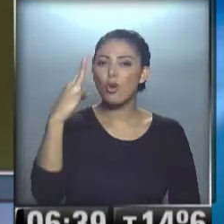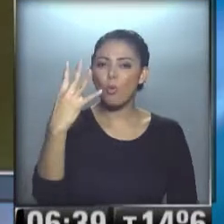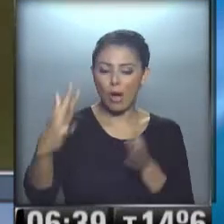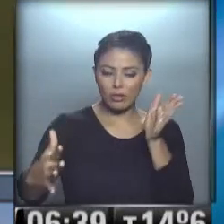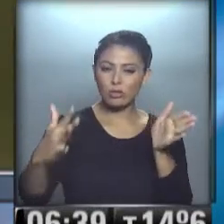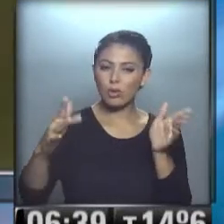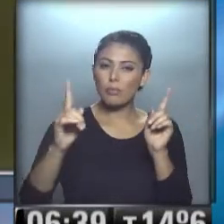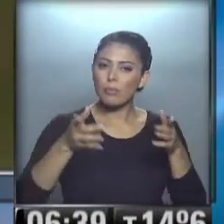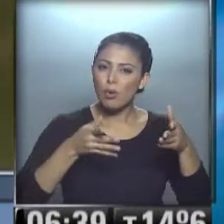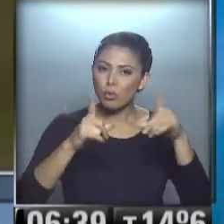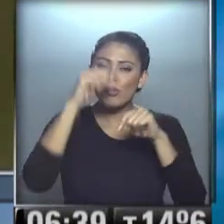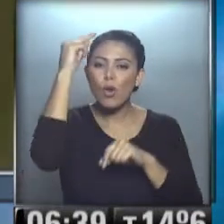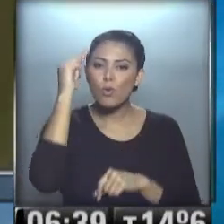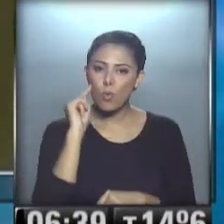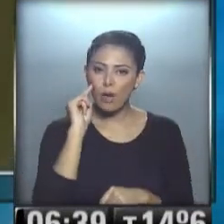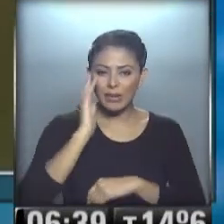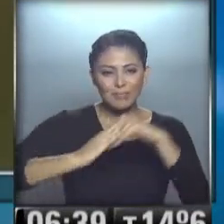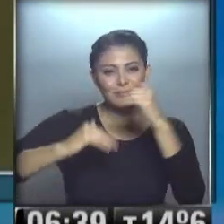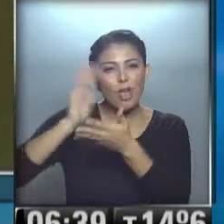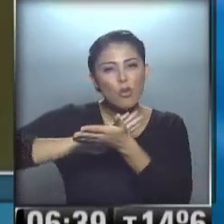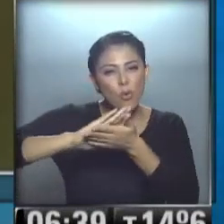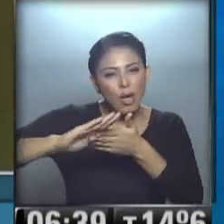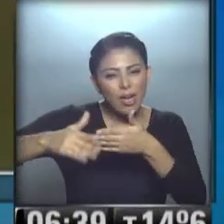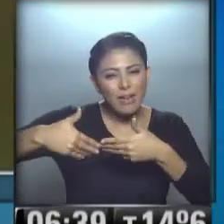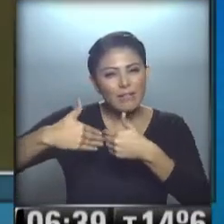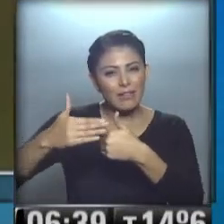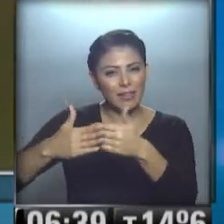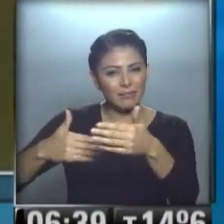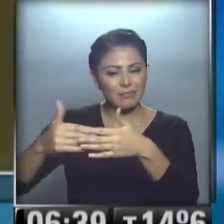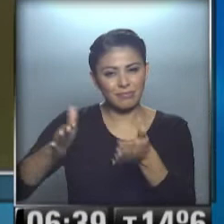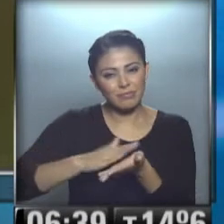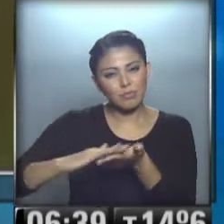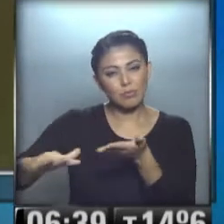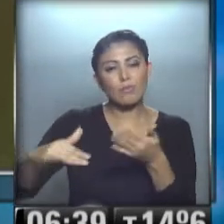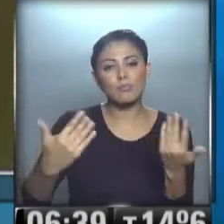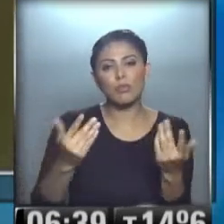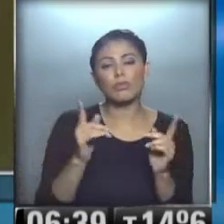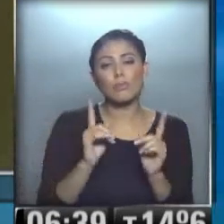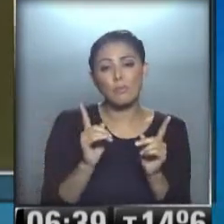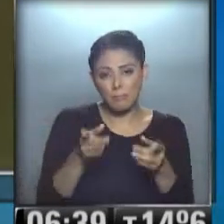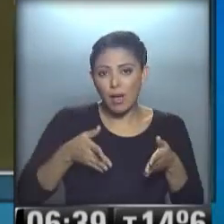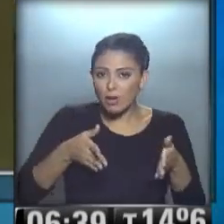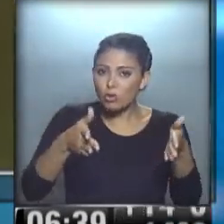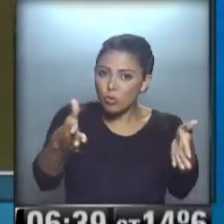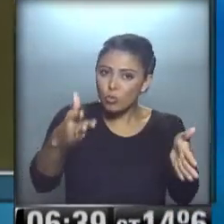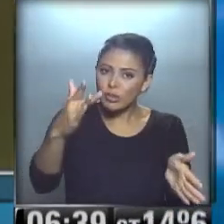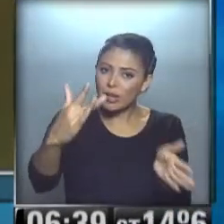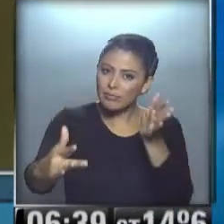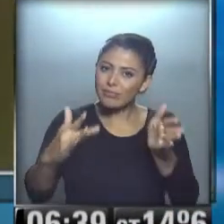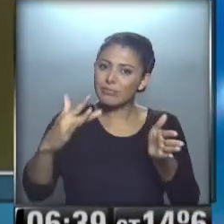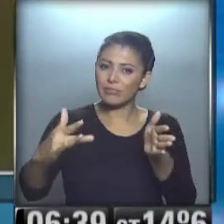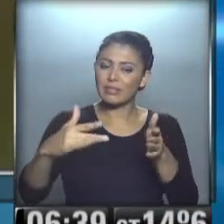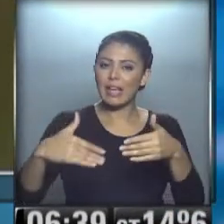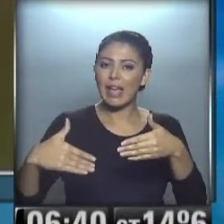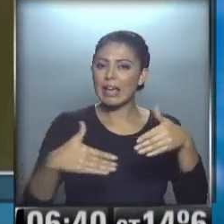la ruta 9... ...se está realizando duplicación de calzada... ...se está construyendo una autovía... ...la ruta 9 también en ese sector... ...transita por caminos